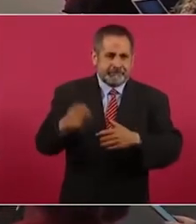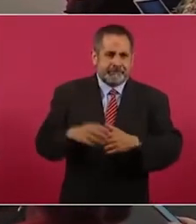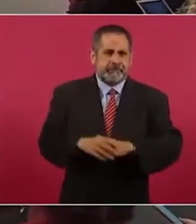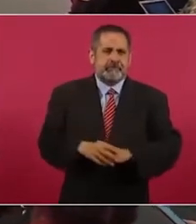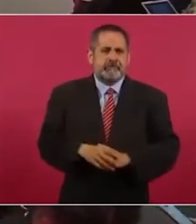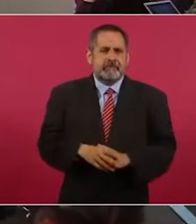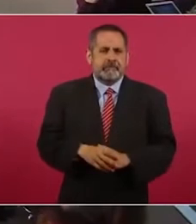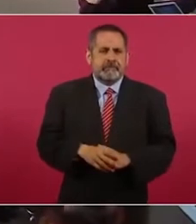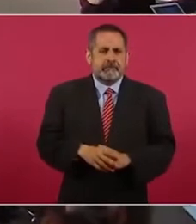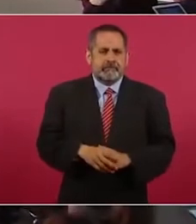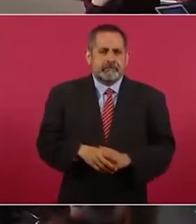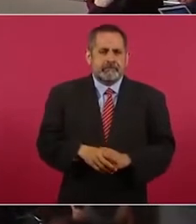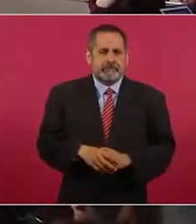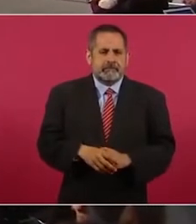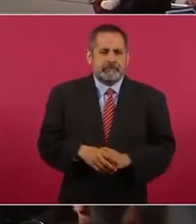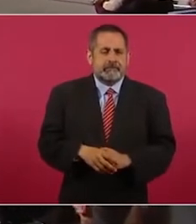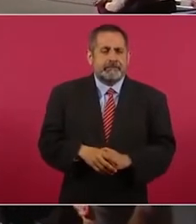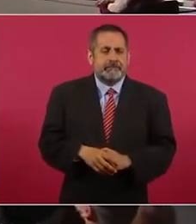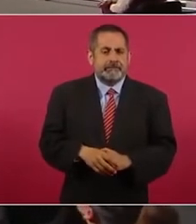¿Qué?